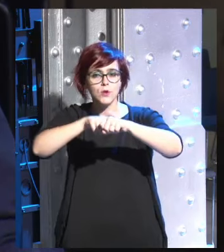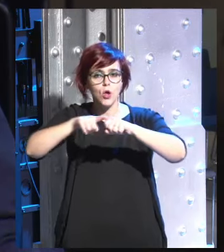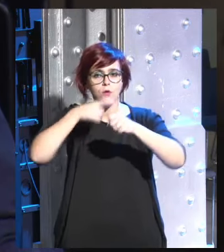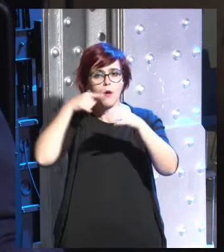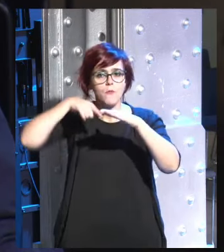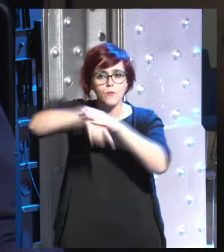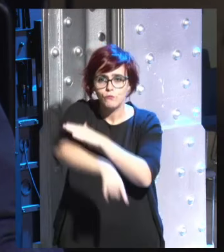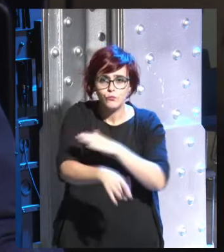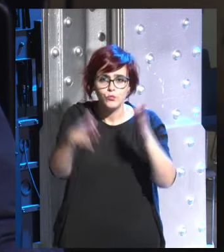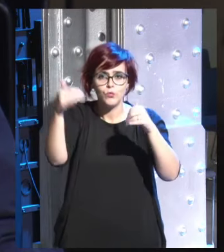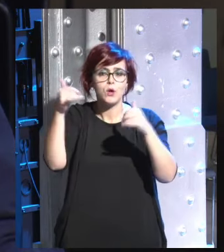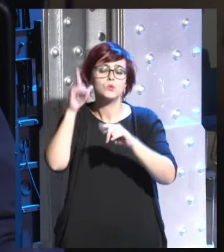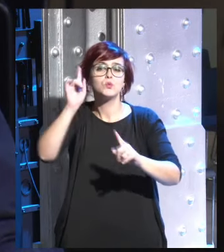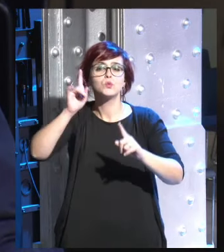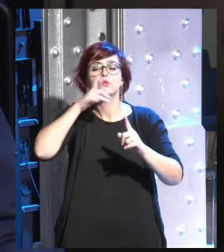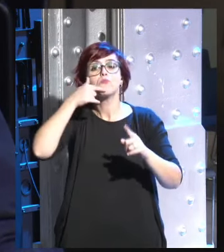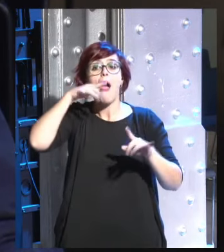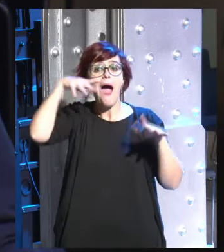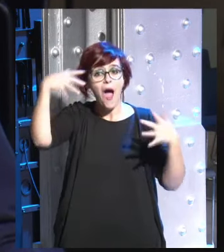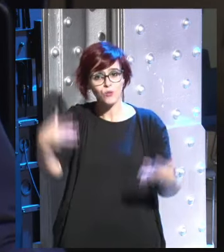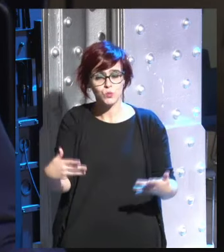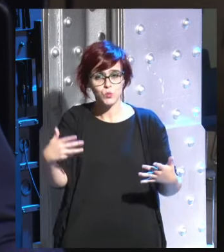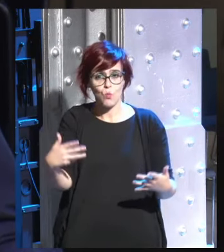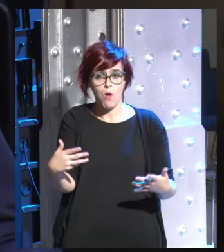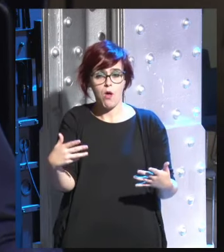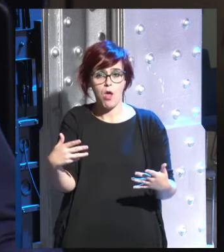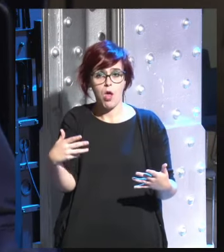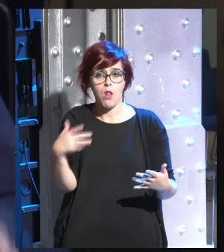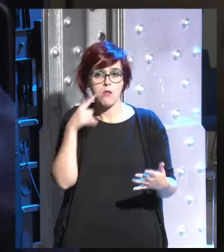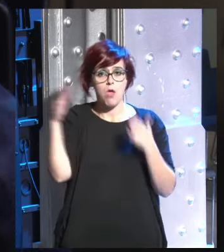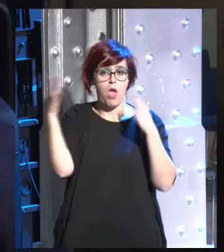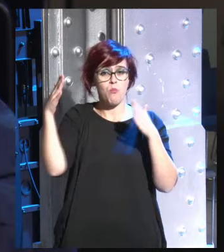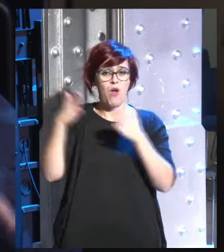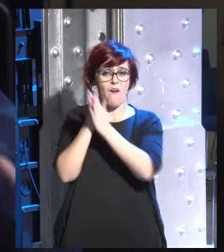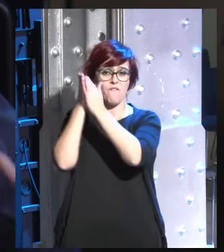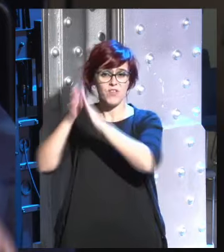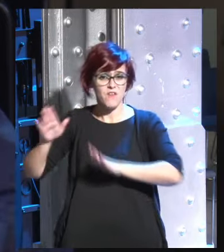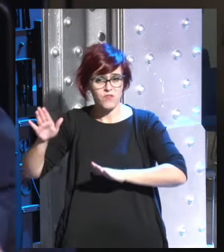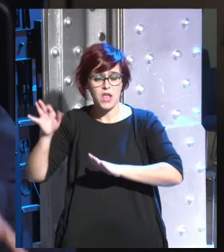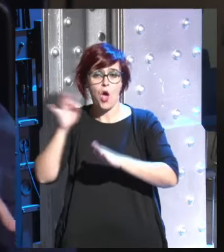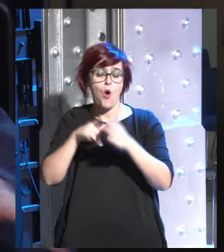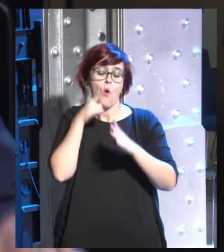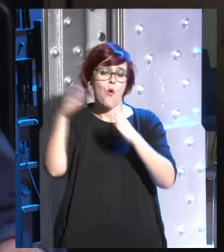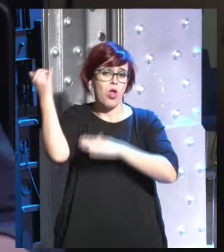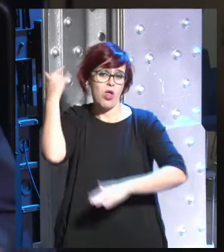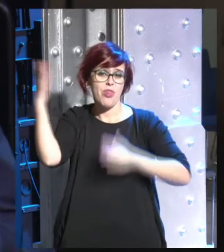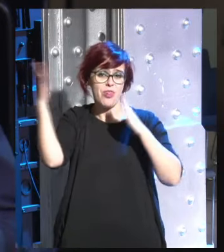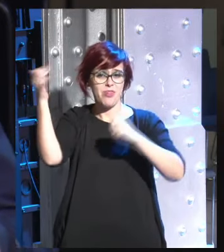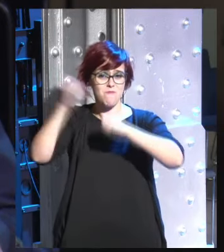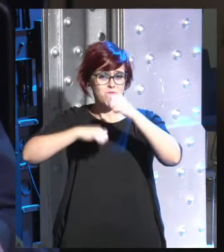los seres humanos entre los seres humanos de hoy en día y los de la época de la Biblia o de la edad de piedra